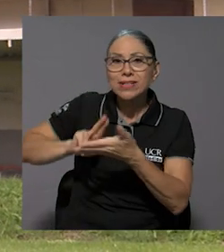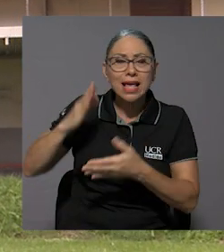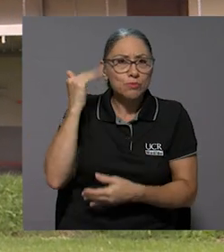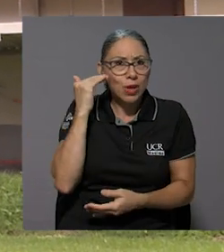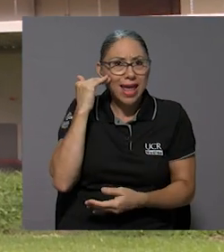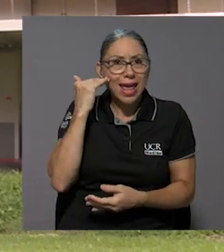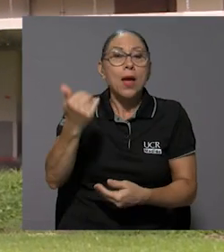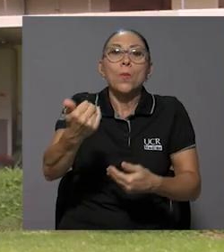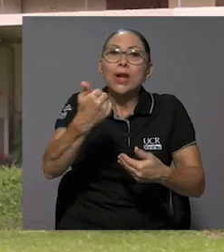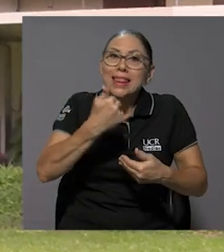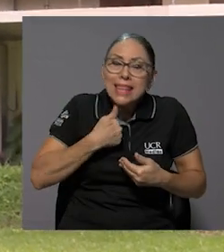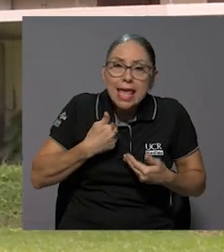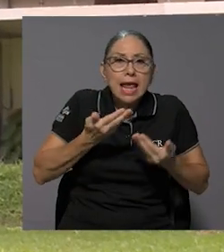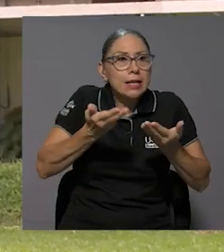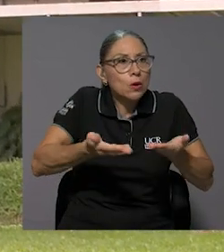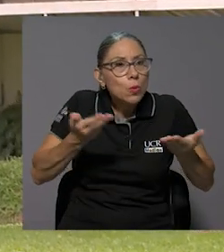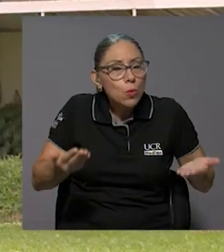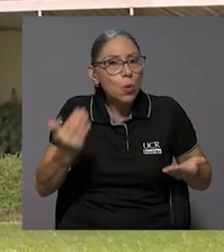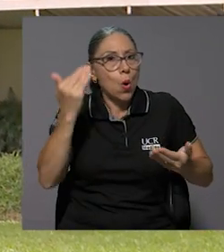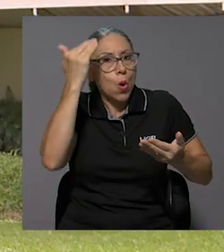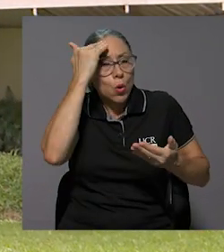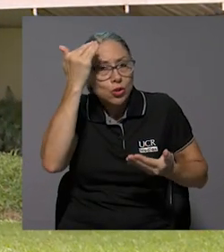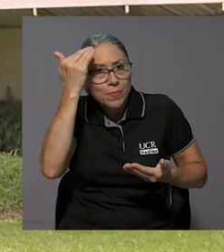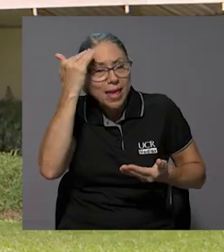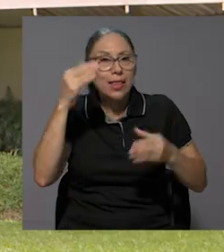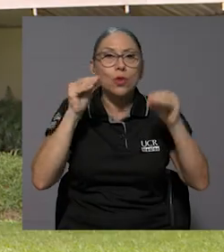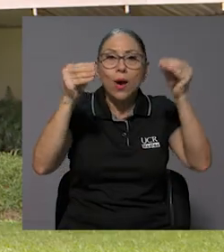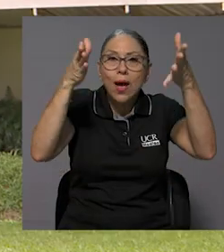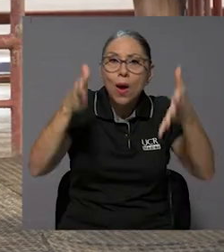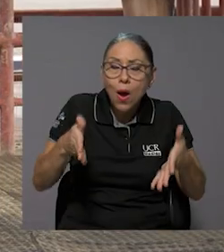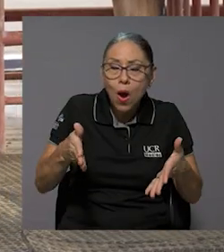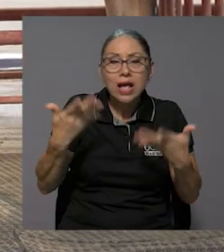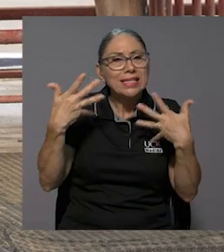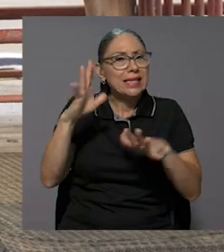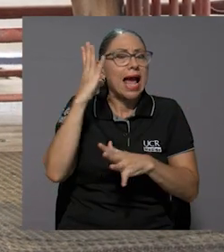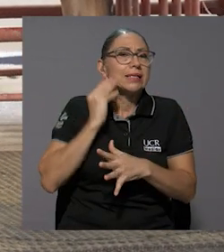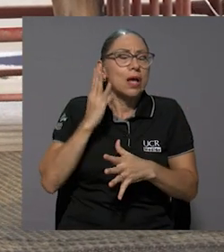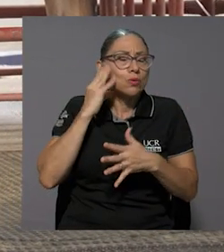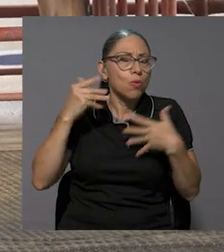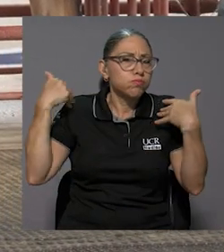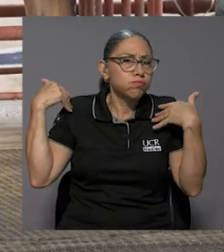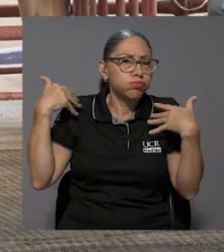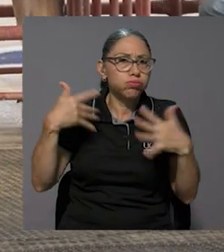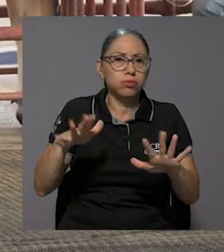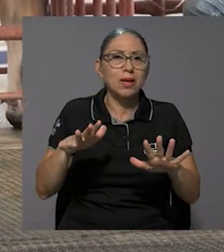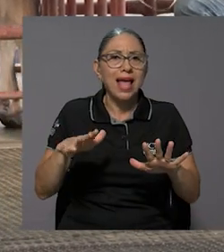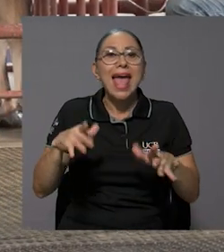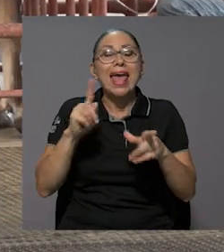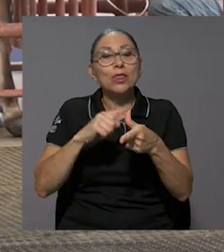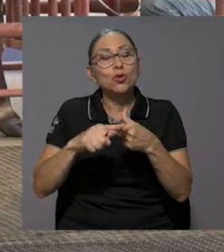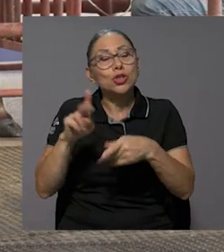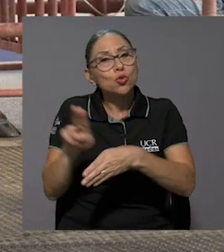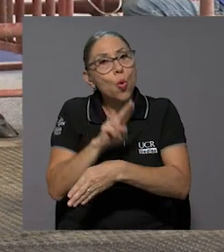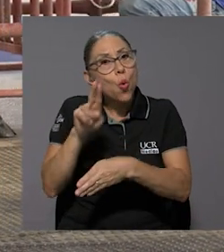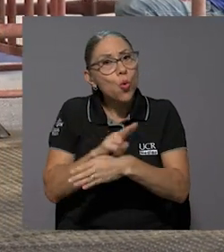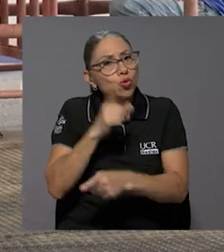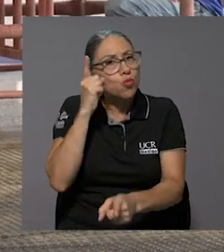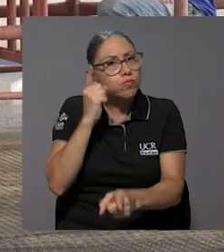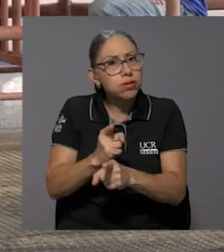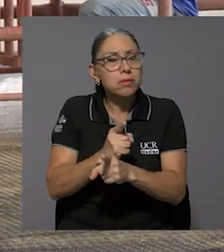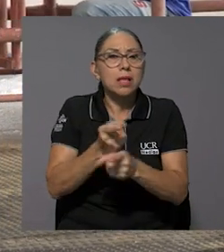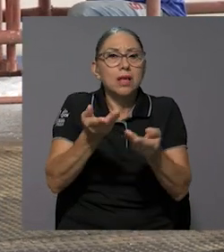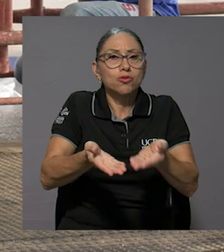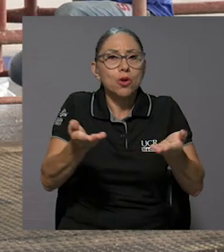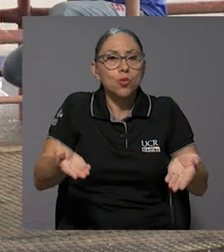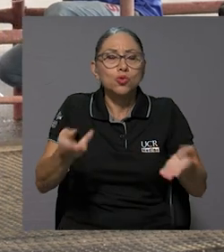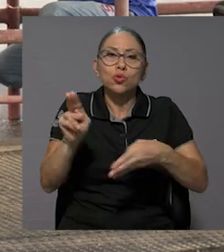¿Por qué? Porque tienen la infraestructura, tienen el conocimiento, tienen los académicos, tienen la formación trayectoria. El sentido es hacer un uso apropiado de los recursos, hacer